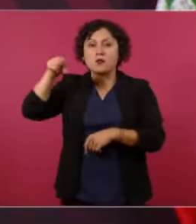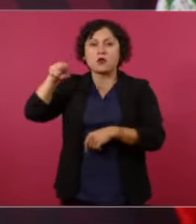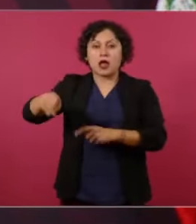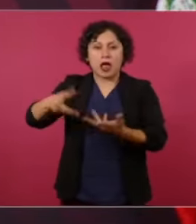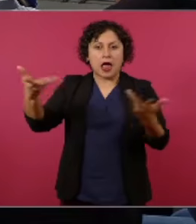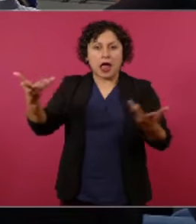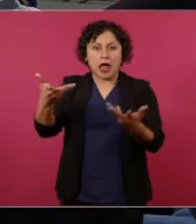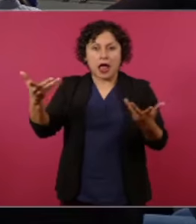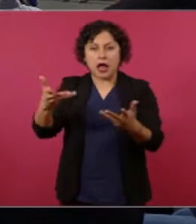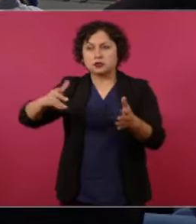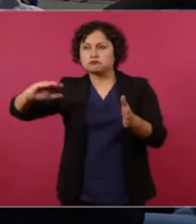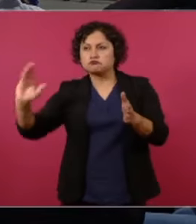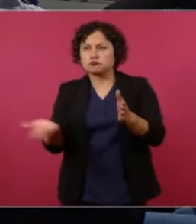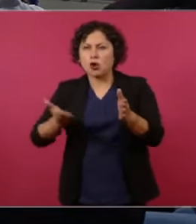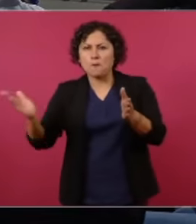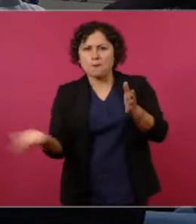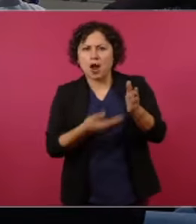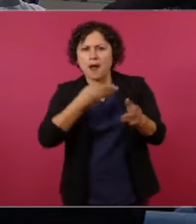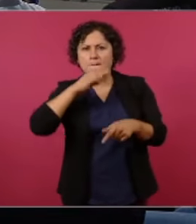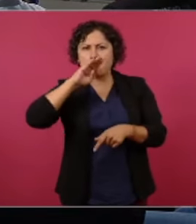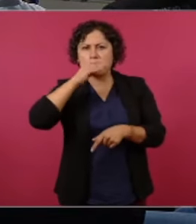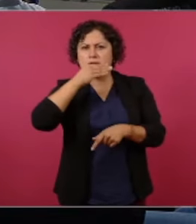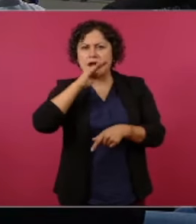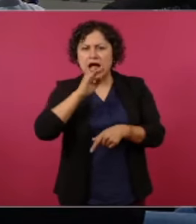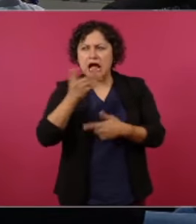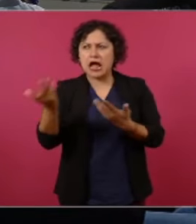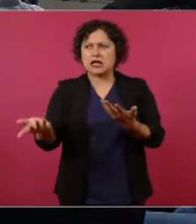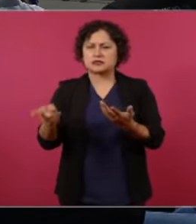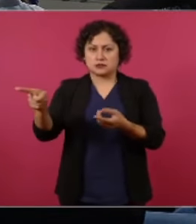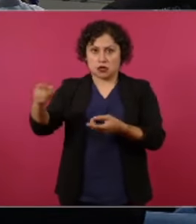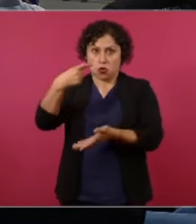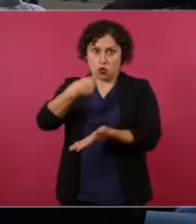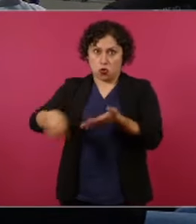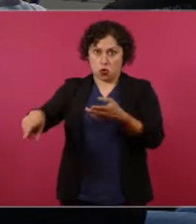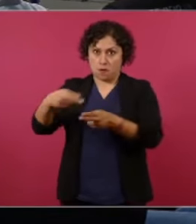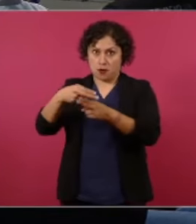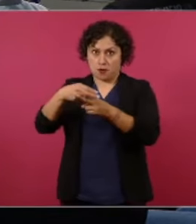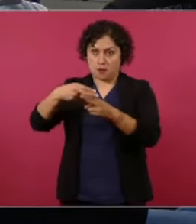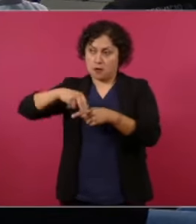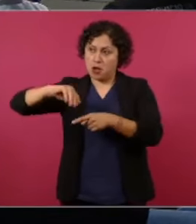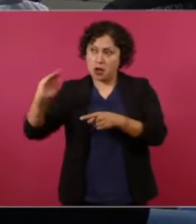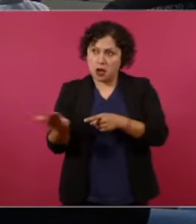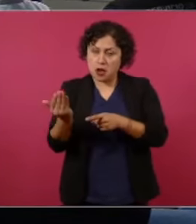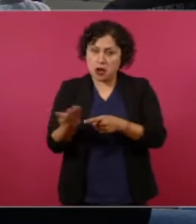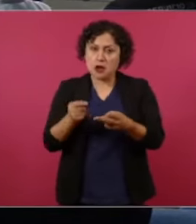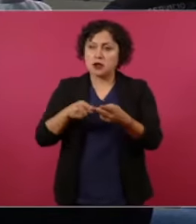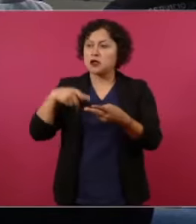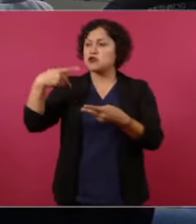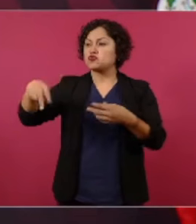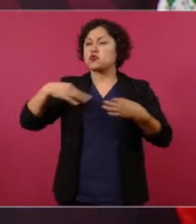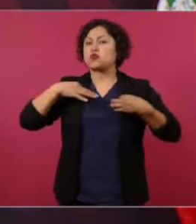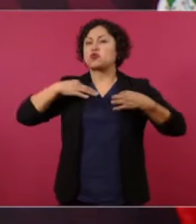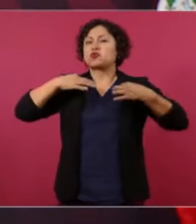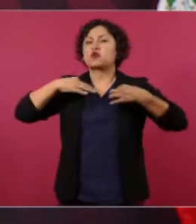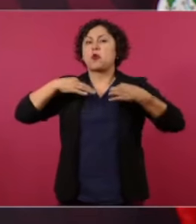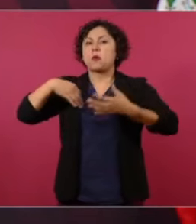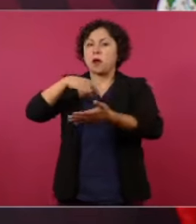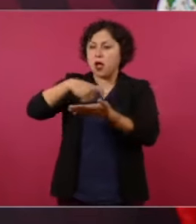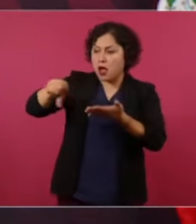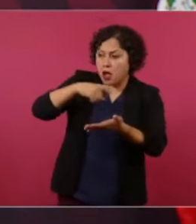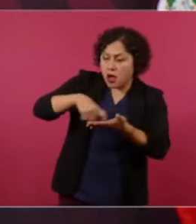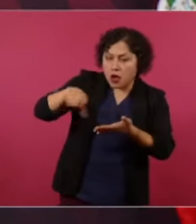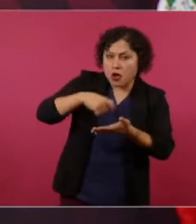una muda de ropa, una tenía que pagar impuestos y